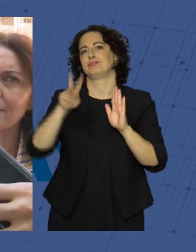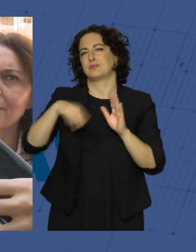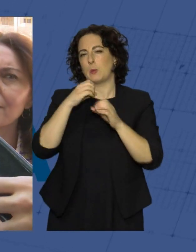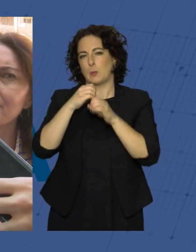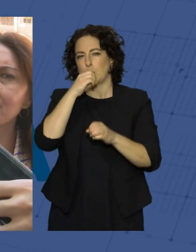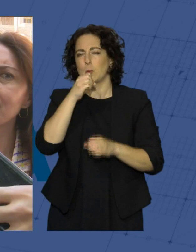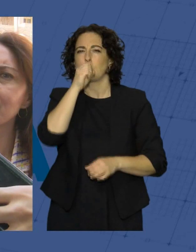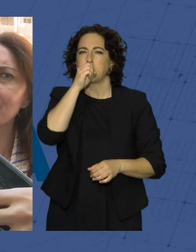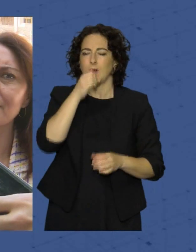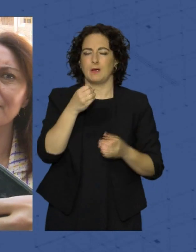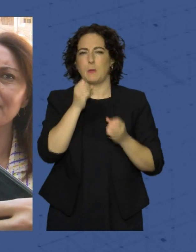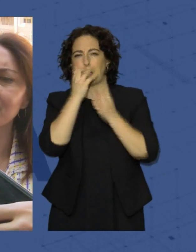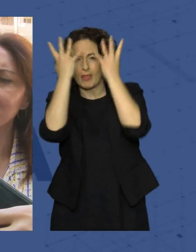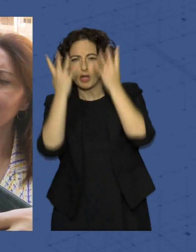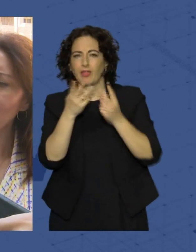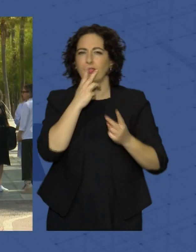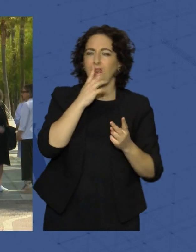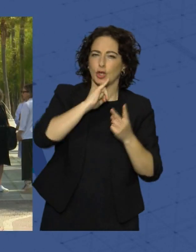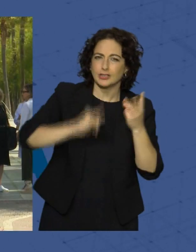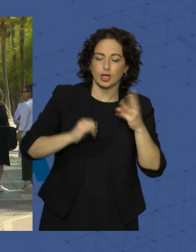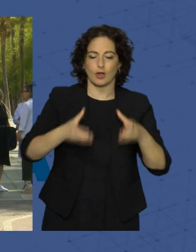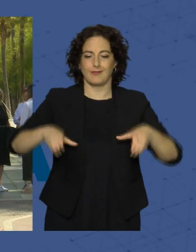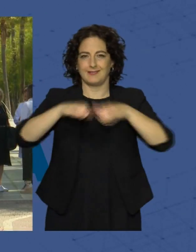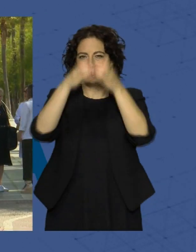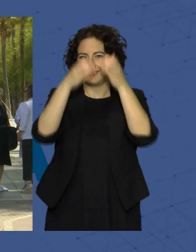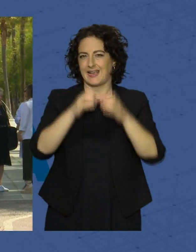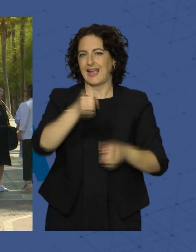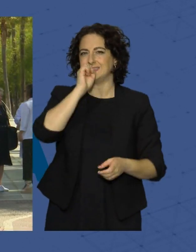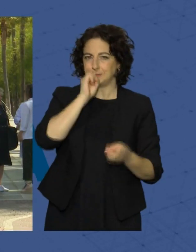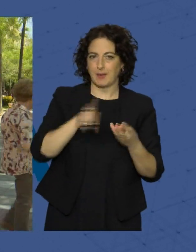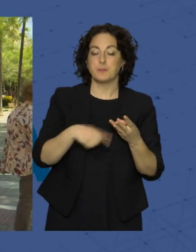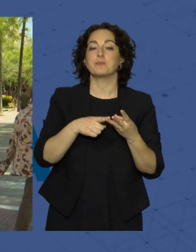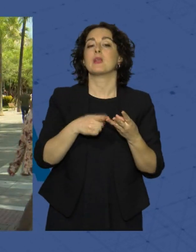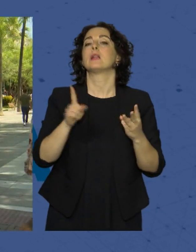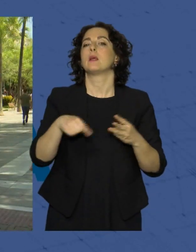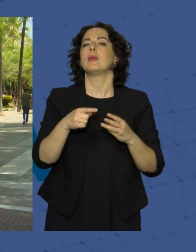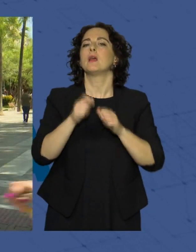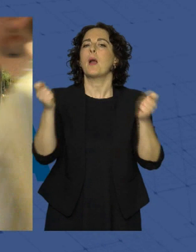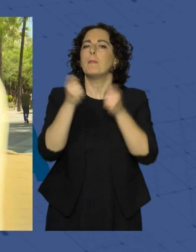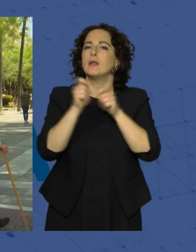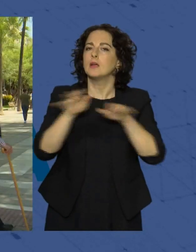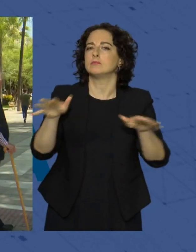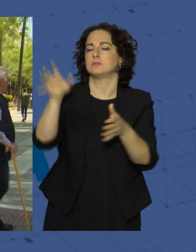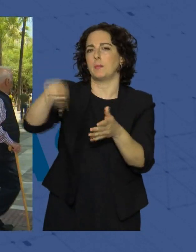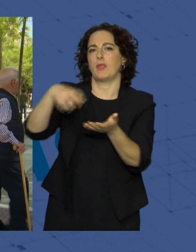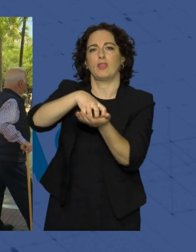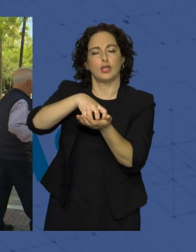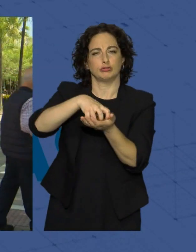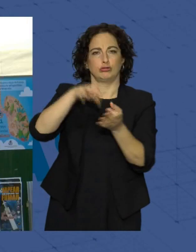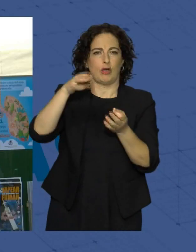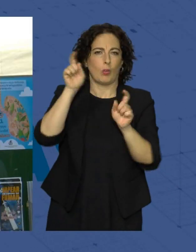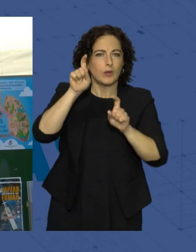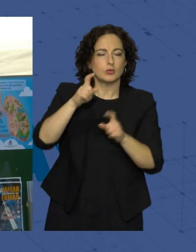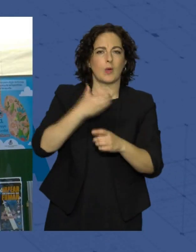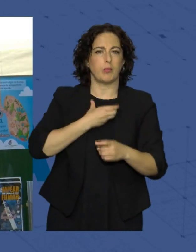vapeadores, los cigarrillos electrónicos y las cachimbas. Una campaña informativa que también llegará a centros educativos con el apoyo de Ayuntamiento de Almería,